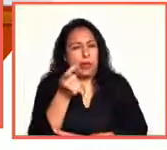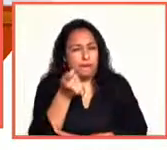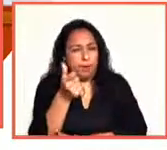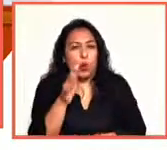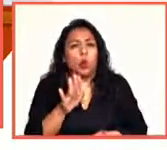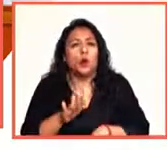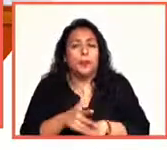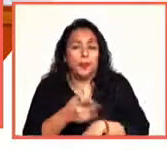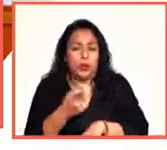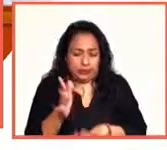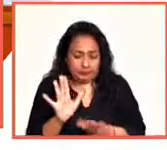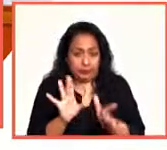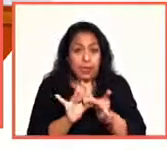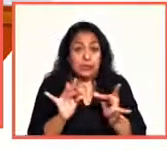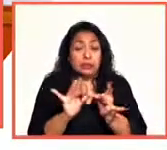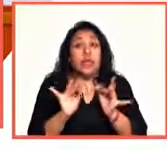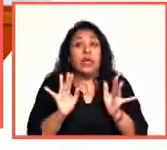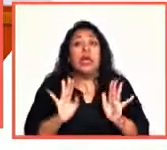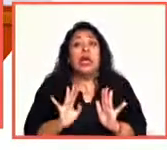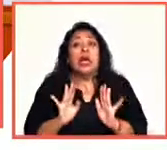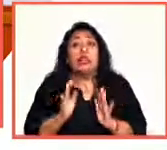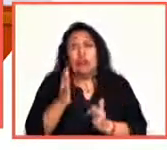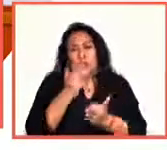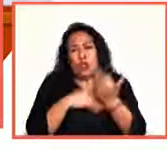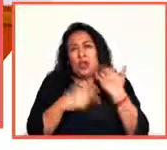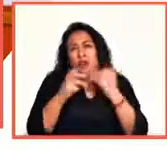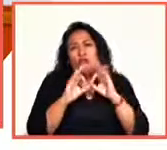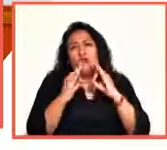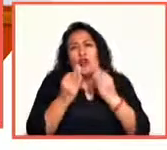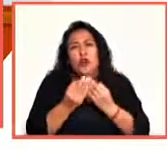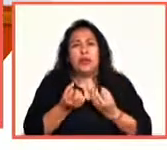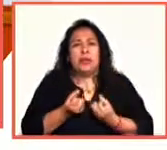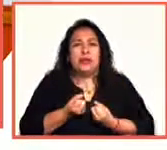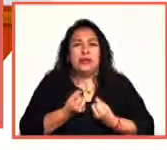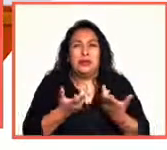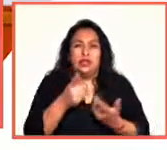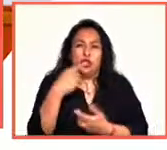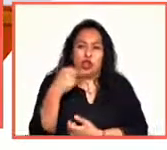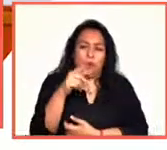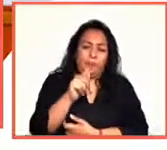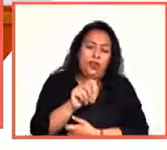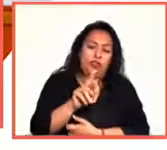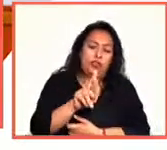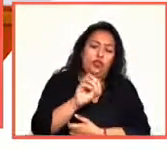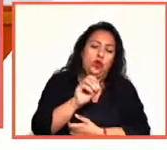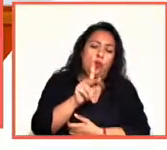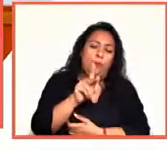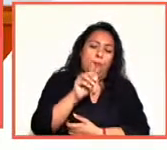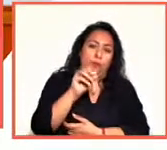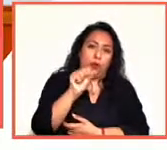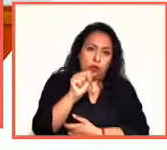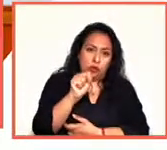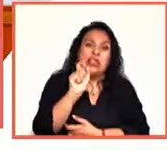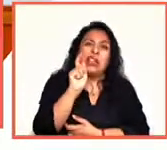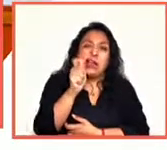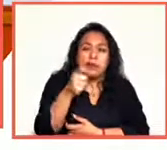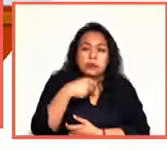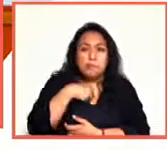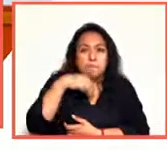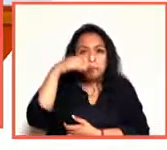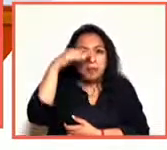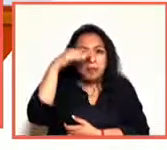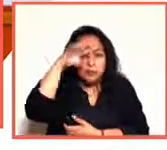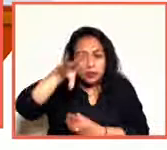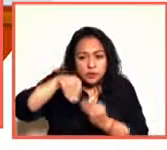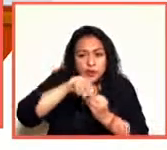esas figuras de lenguaje, tropos, se llaman tropos, figuras de pensamiento, pertenecen a